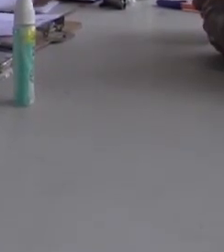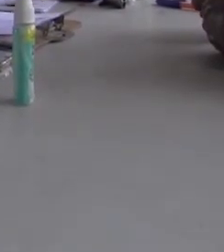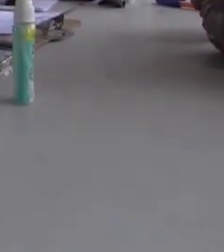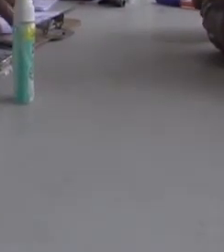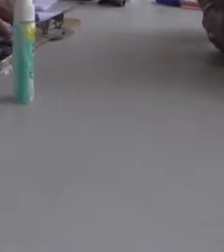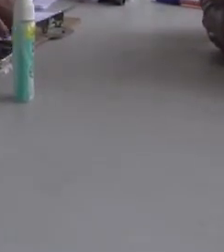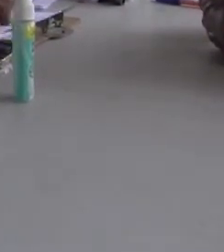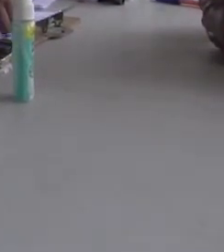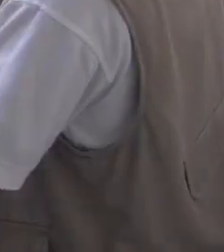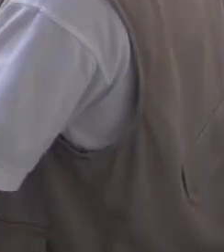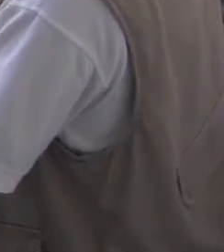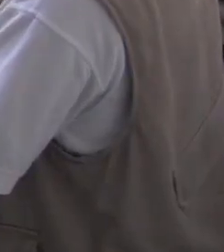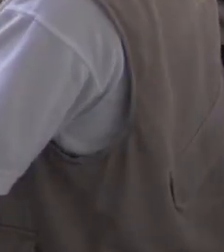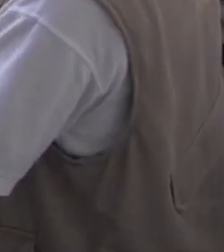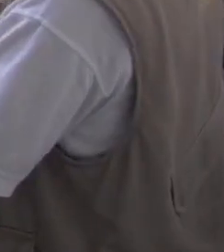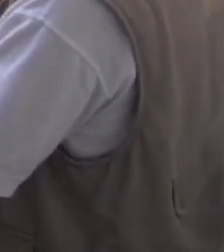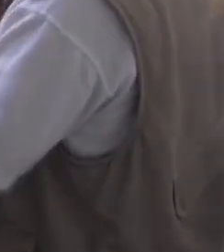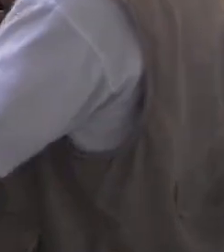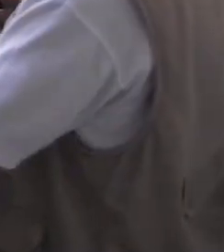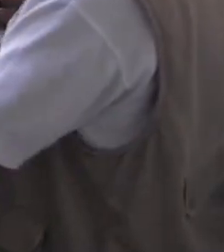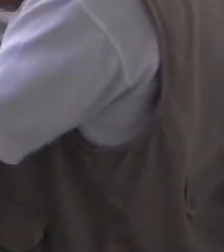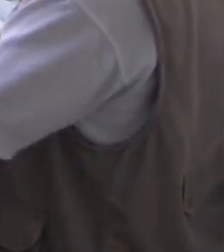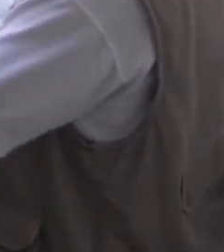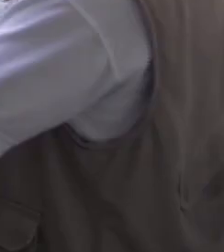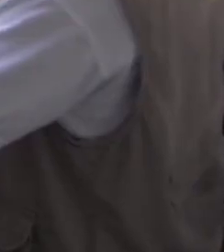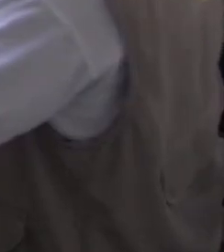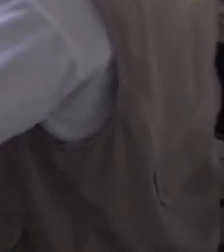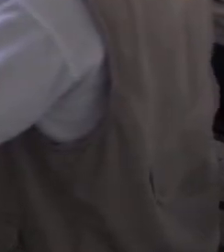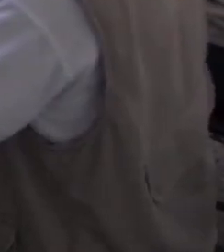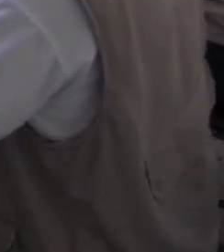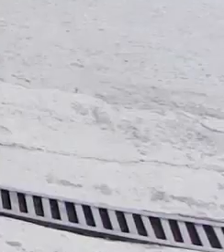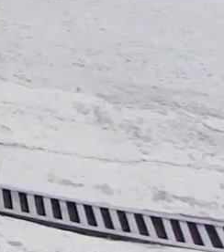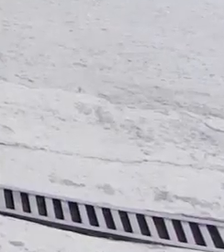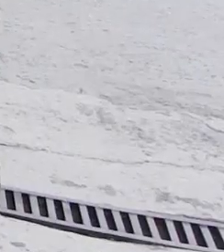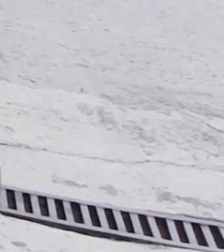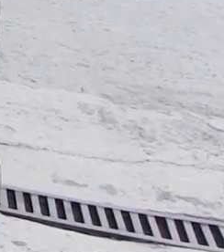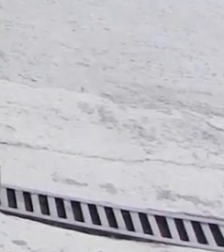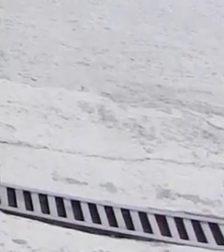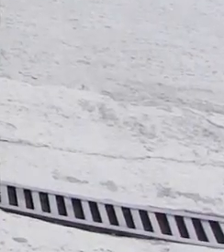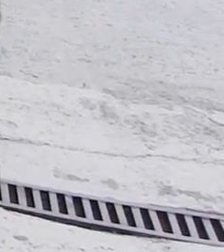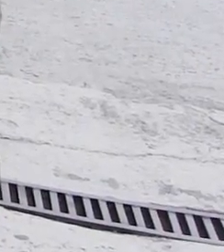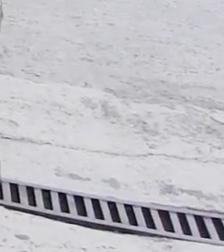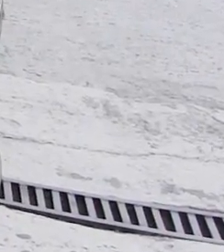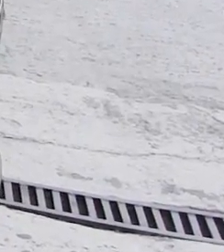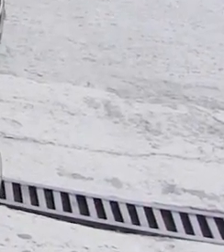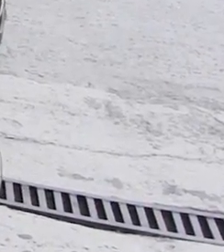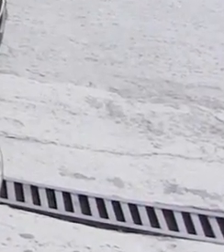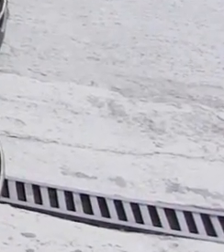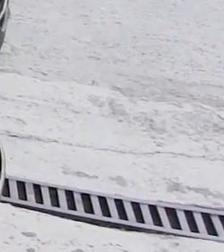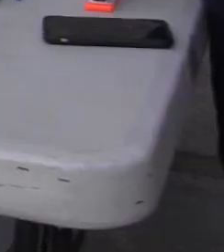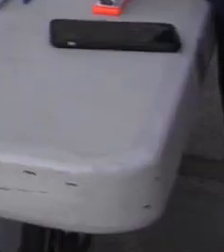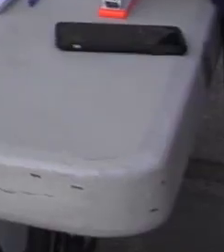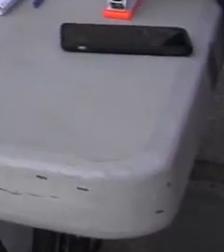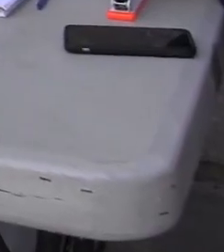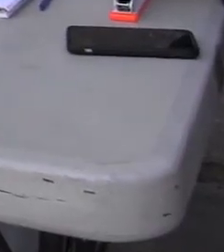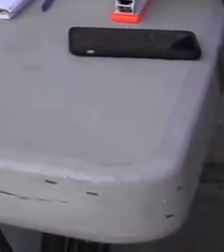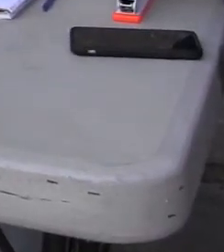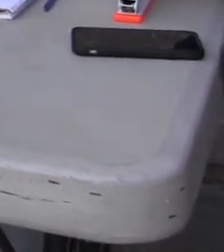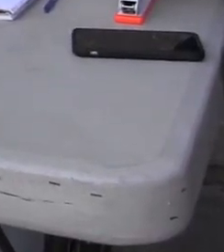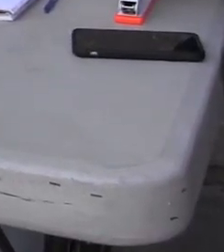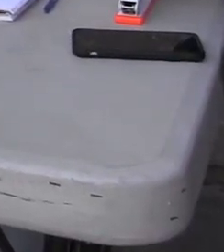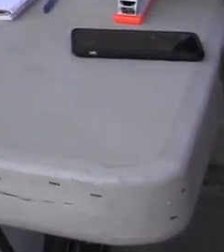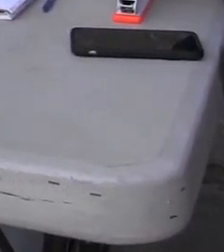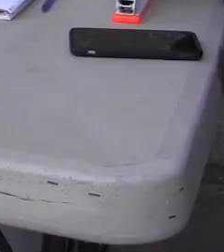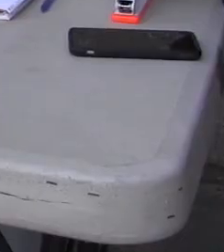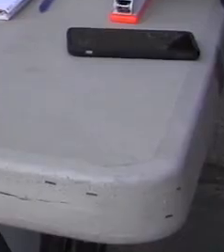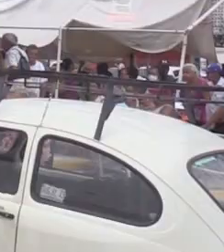millón 280 mil personas. La inversión anual es de 34 mil millones de pesos. El Banco del Bienestar